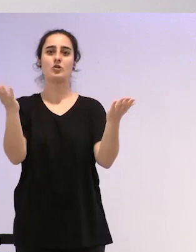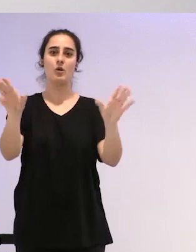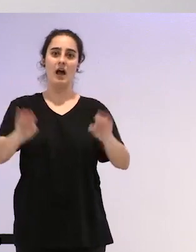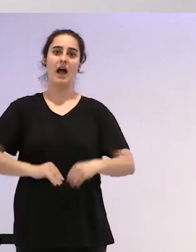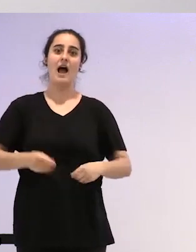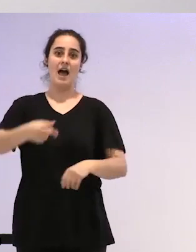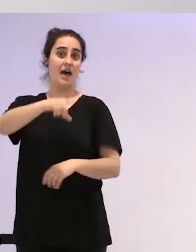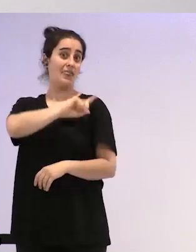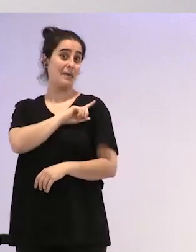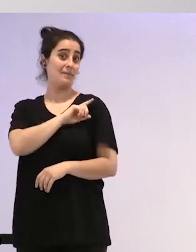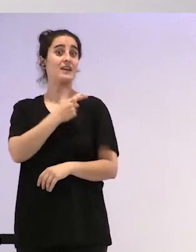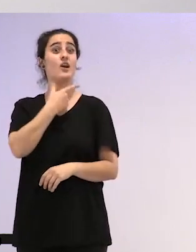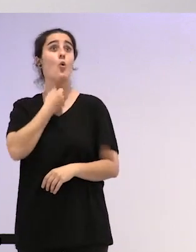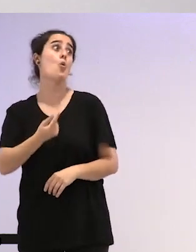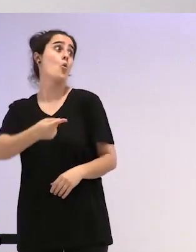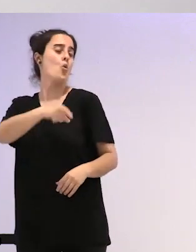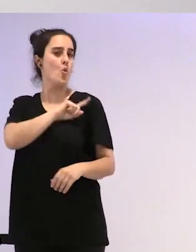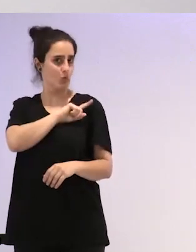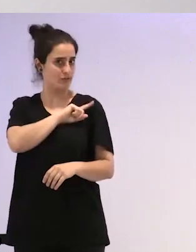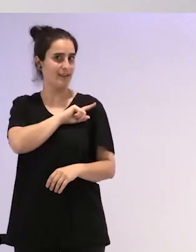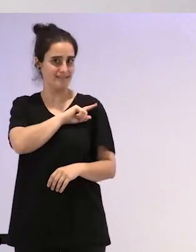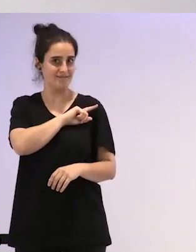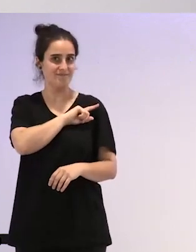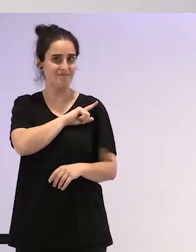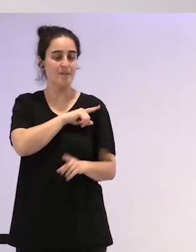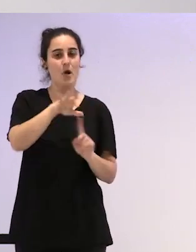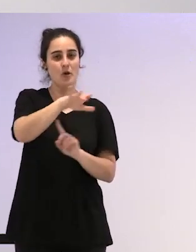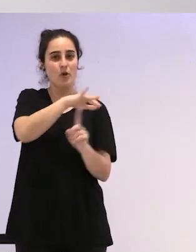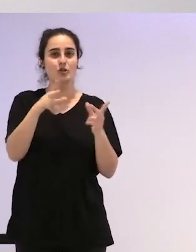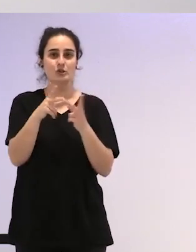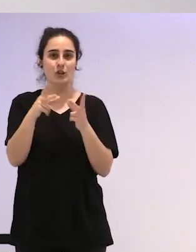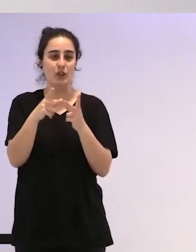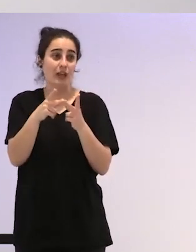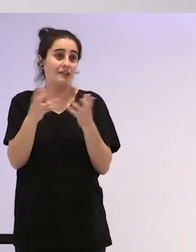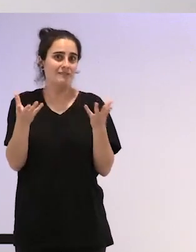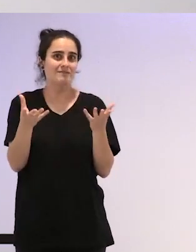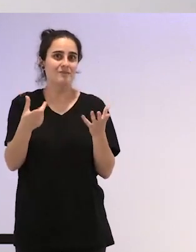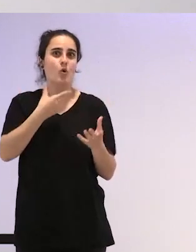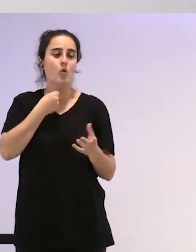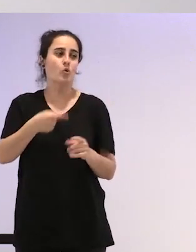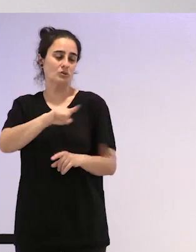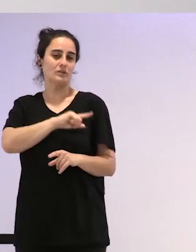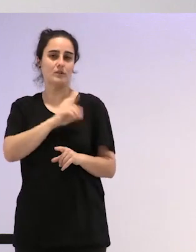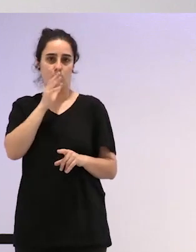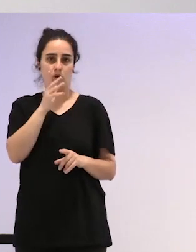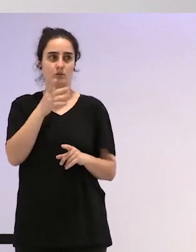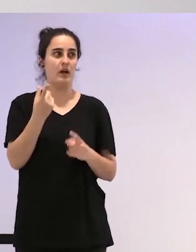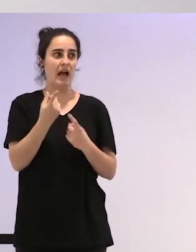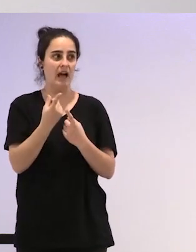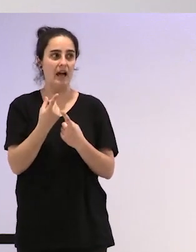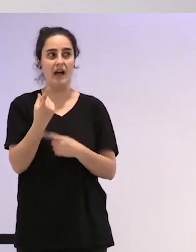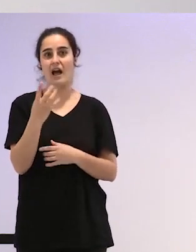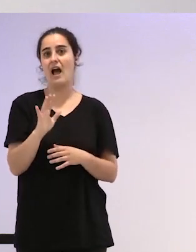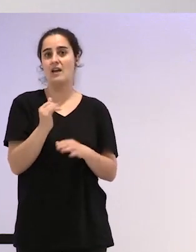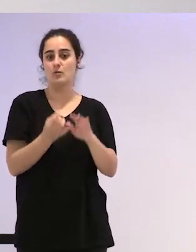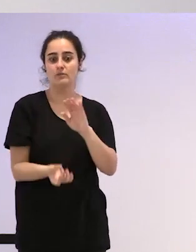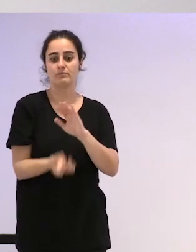que nos admitan en el entorno social, y por lo tanto, pues aparecen toda una serie de necesidades